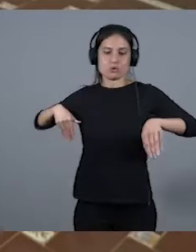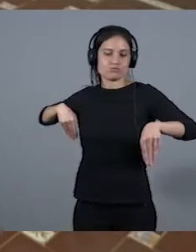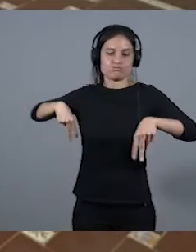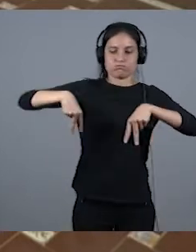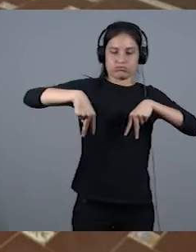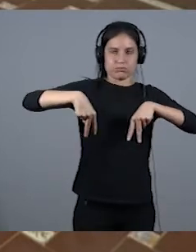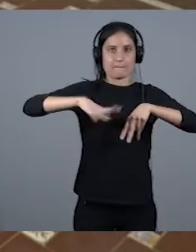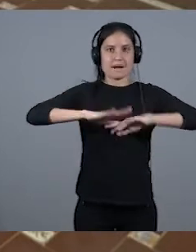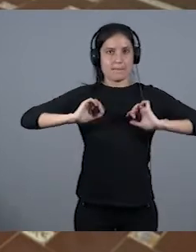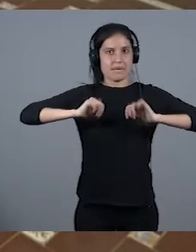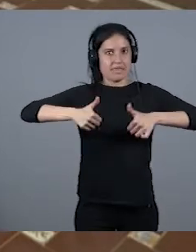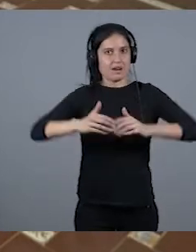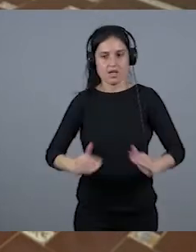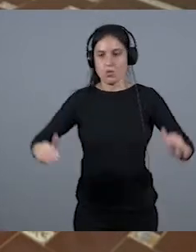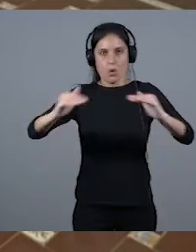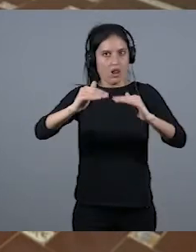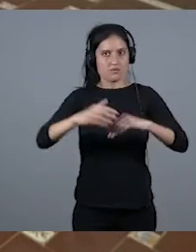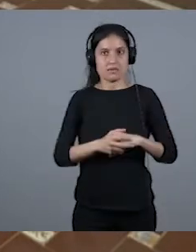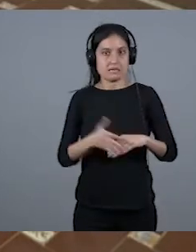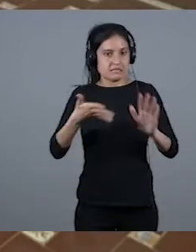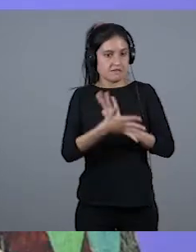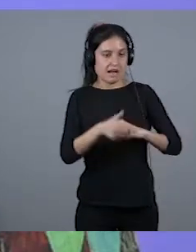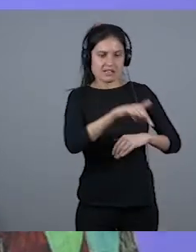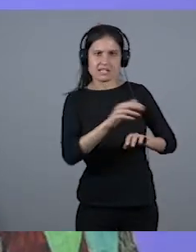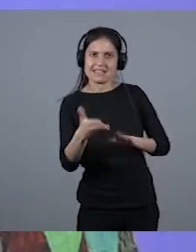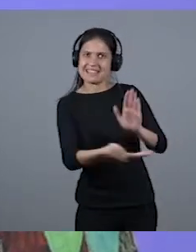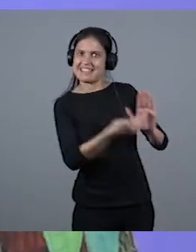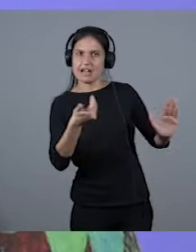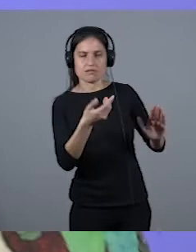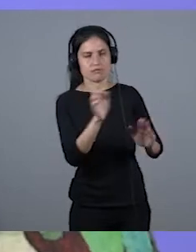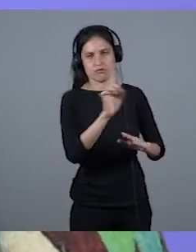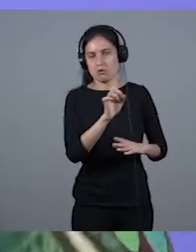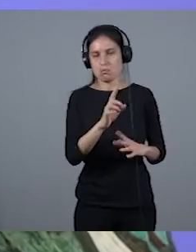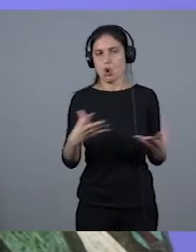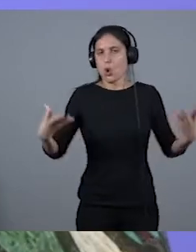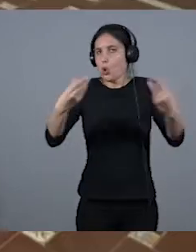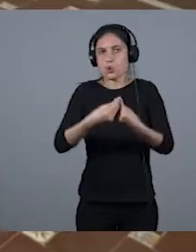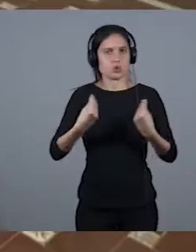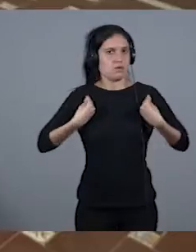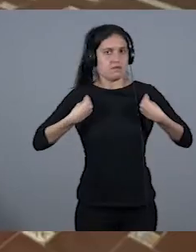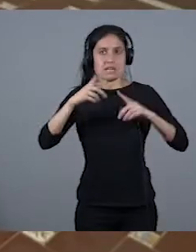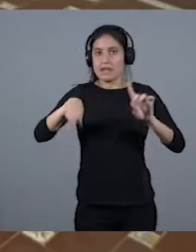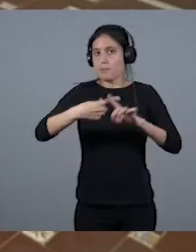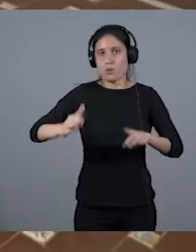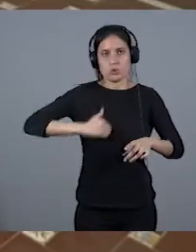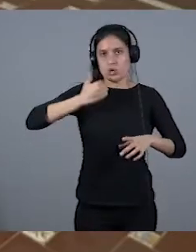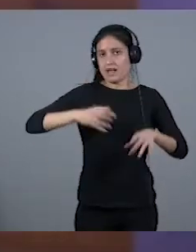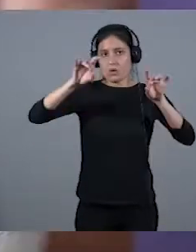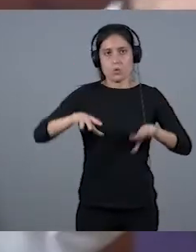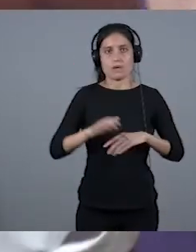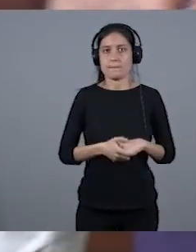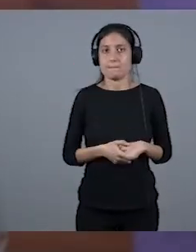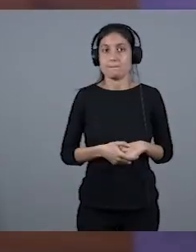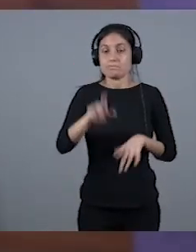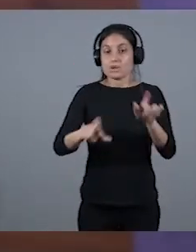se trata de quitarle nada a nadie, sino simplemente de que podamos convivir y de que tengamos las mismas oportunidades. Y las mujeres, que